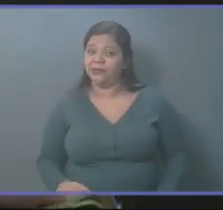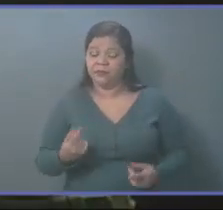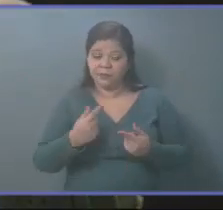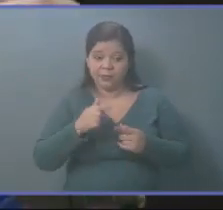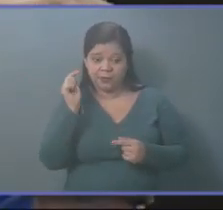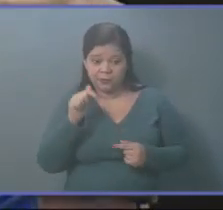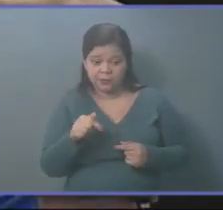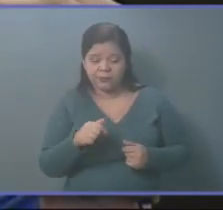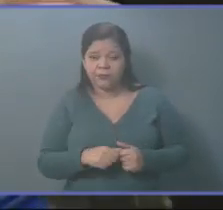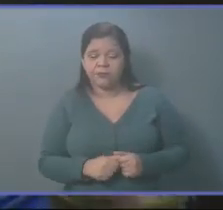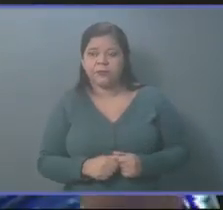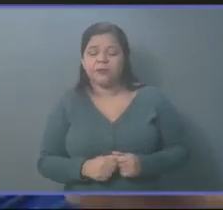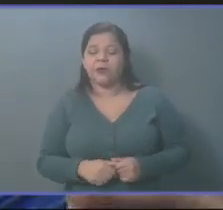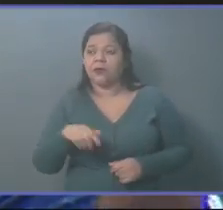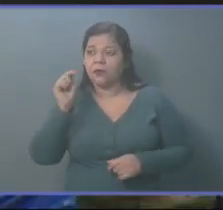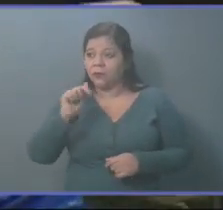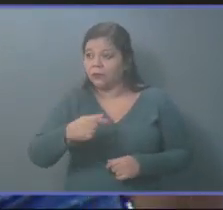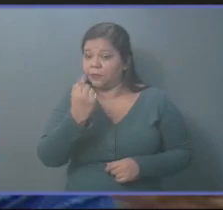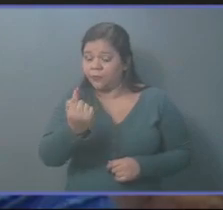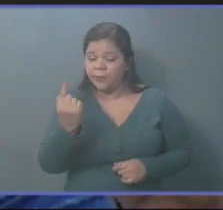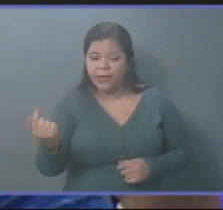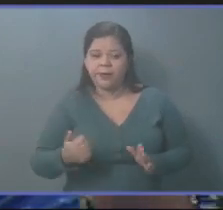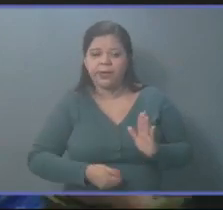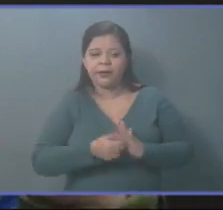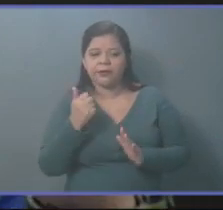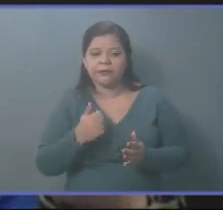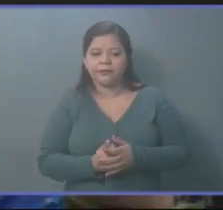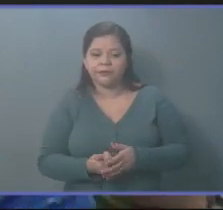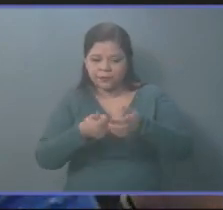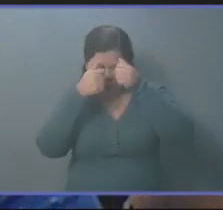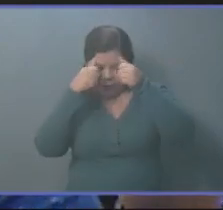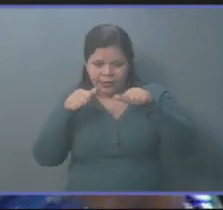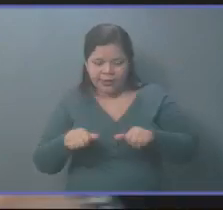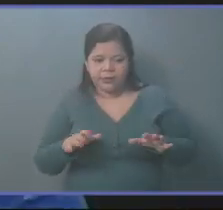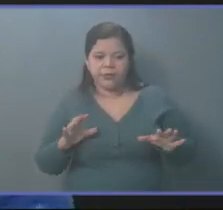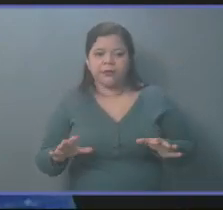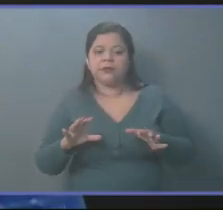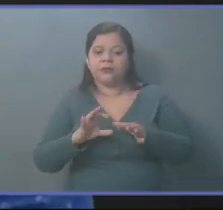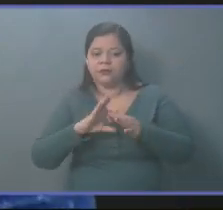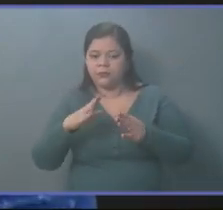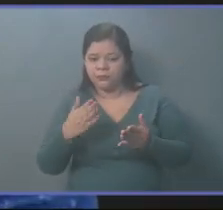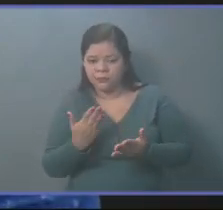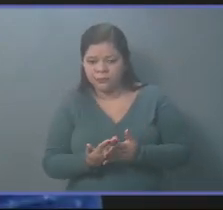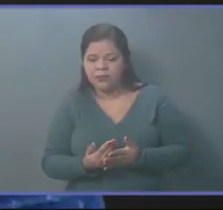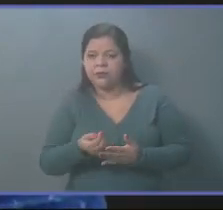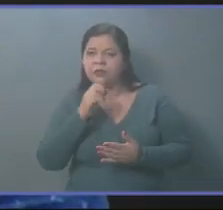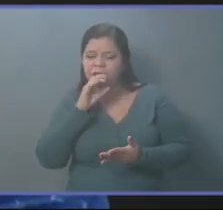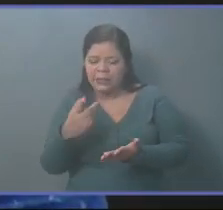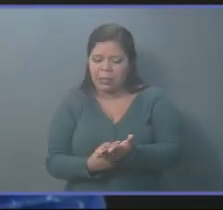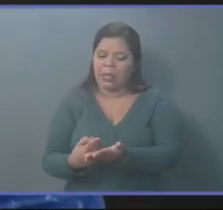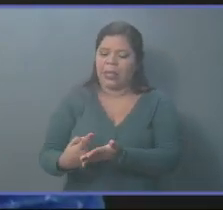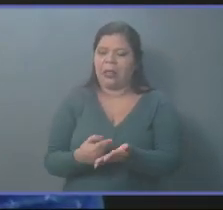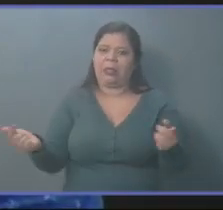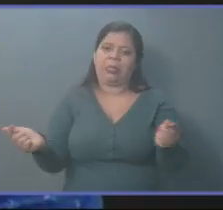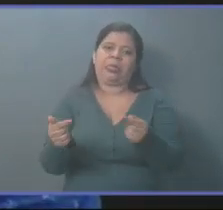aquí, funcionarios de gobierno y diputados están en ese dime que te diré.